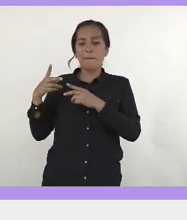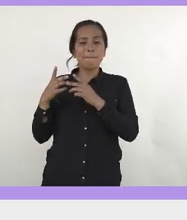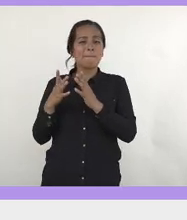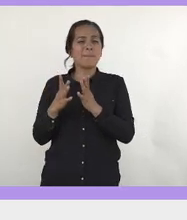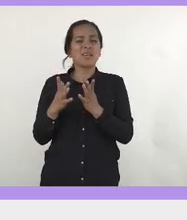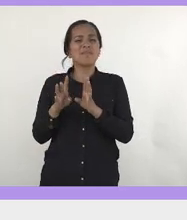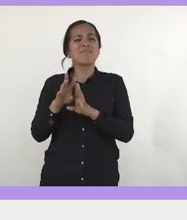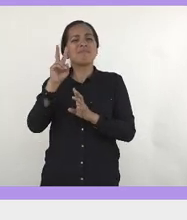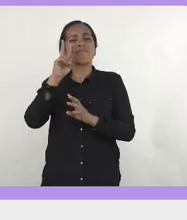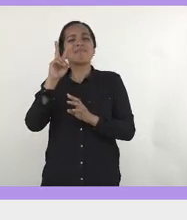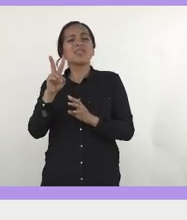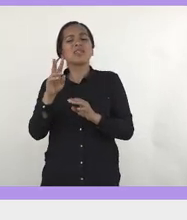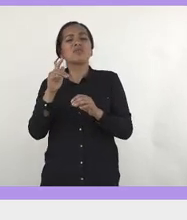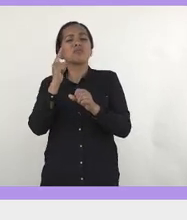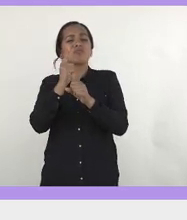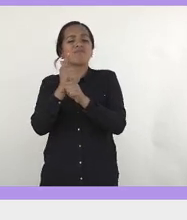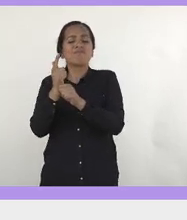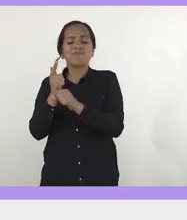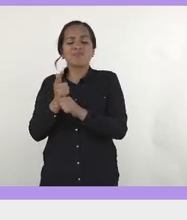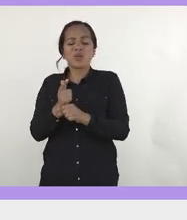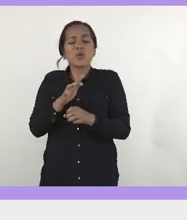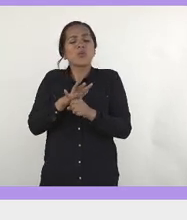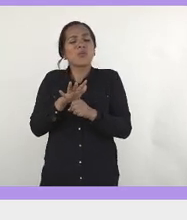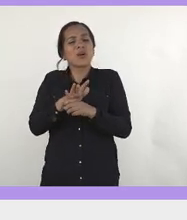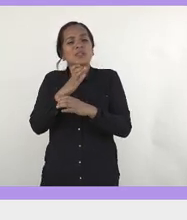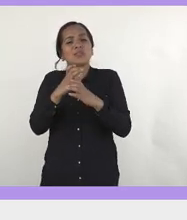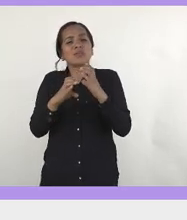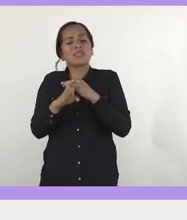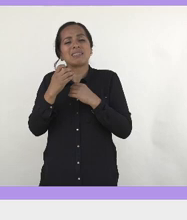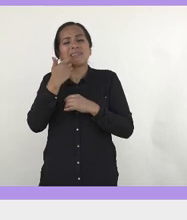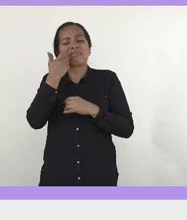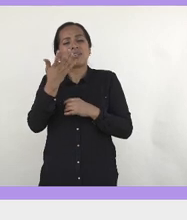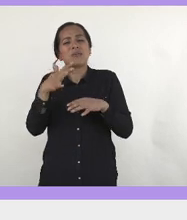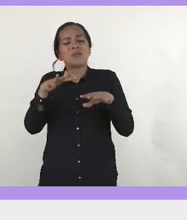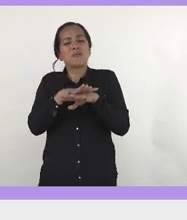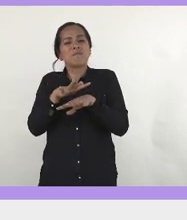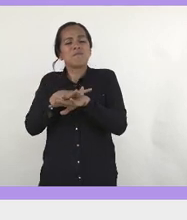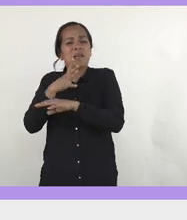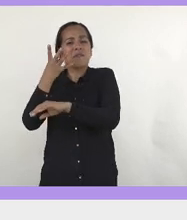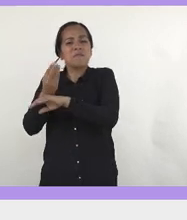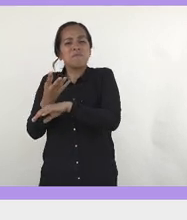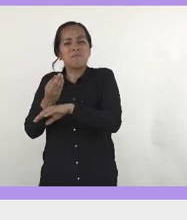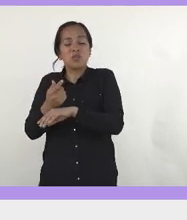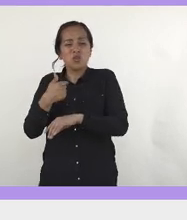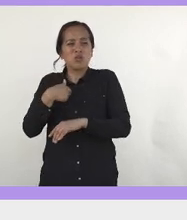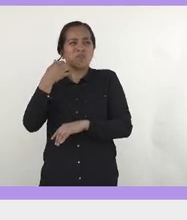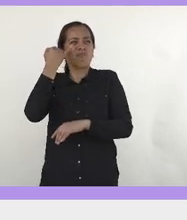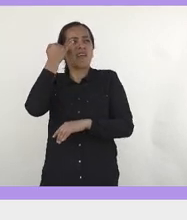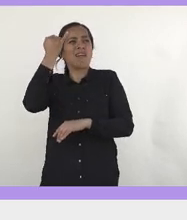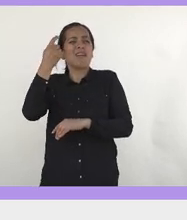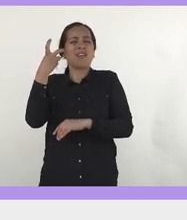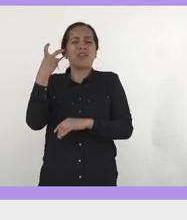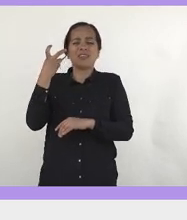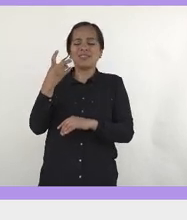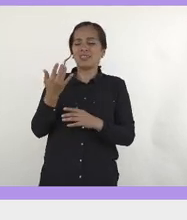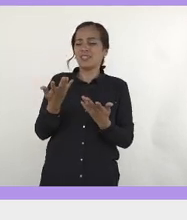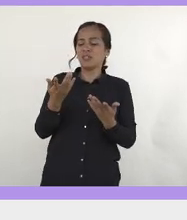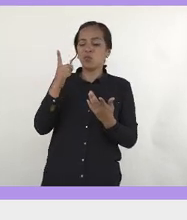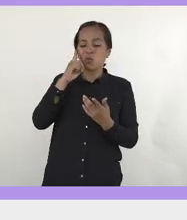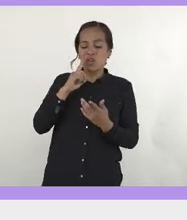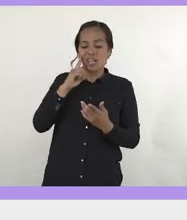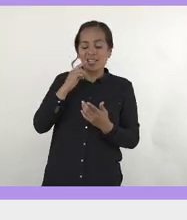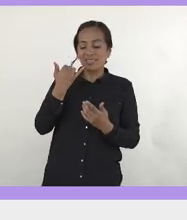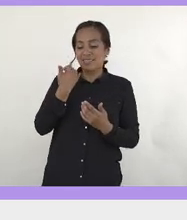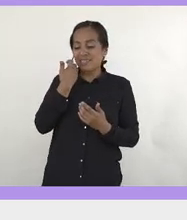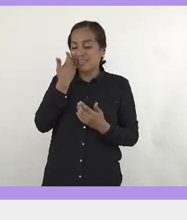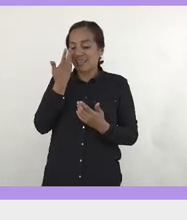identificaste eso que quieres cambiar, pensar con quién, yo me imagino en esas primeras chicas que tenían la idea de formar,